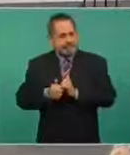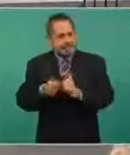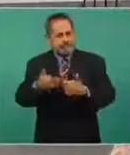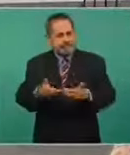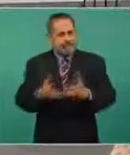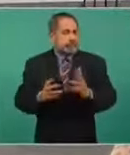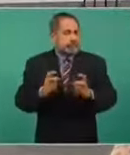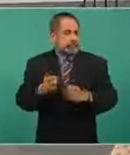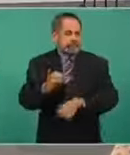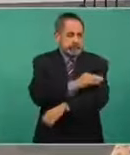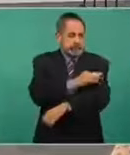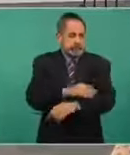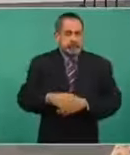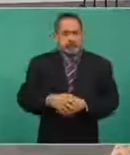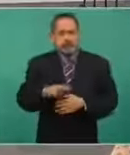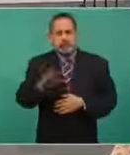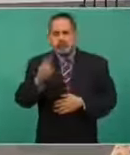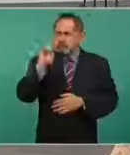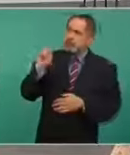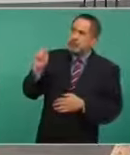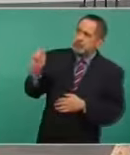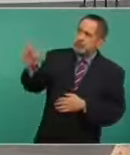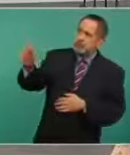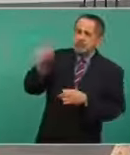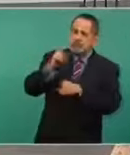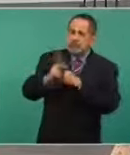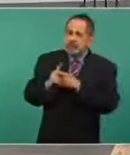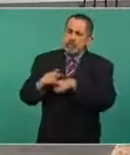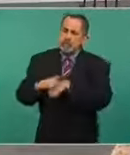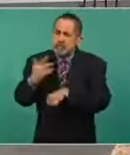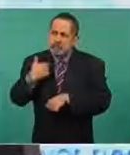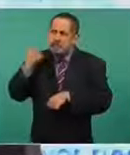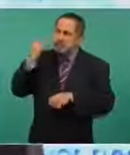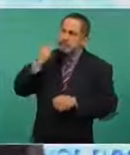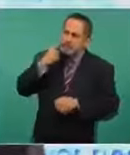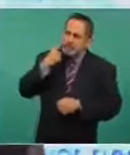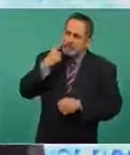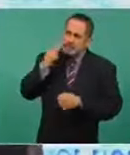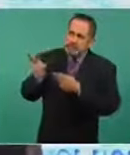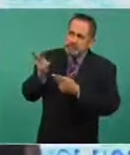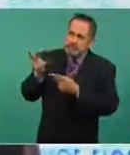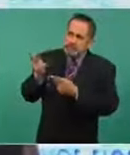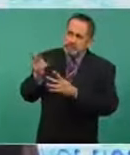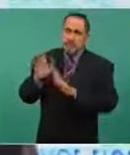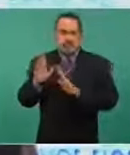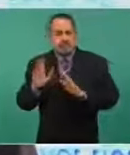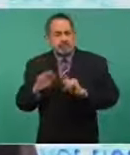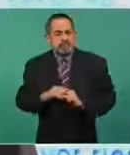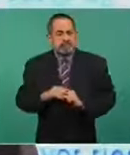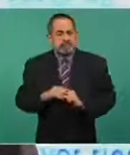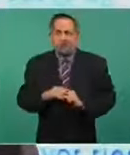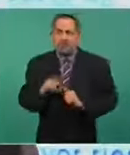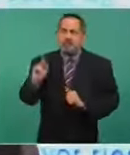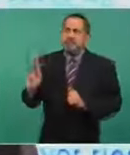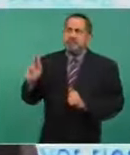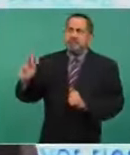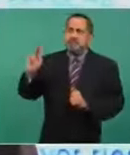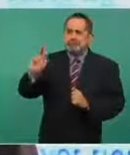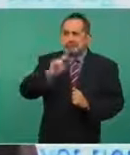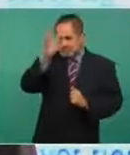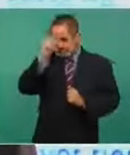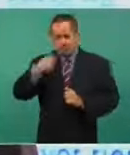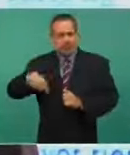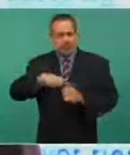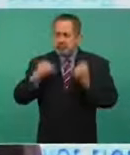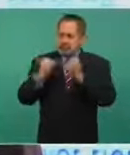rutinaria lo que están haciendo en otros países, cuáles son sus motivaciones, cuál es el fundamento técnico y encontramos que existe congruencia con lo que